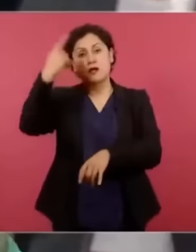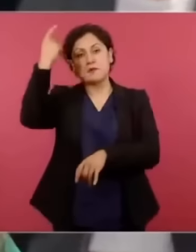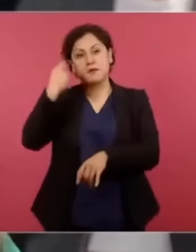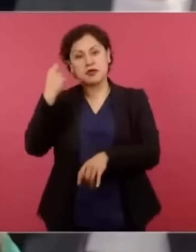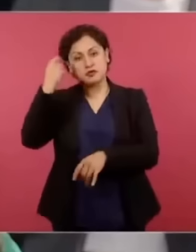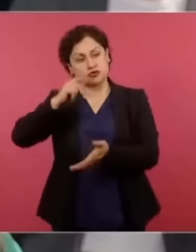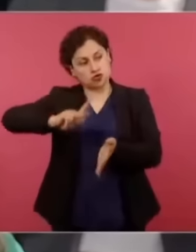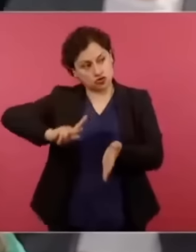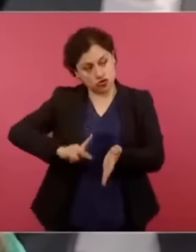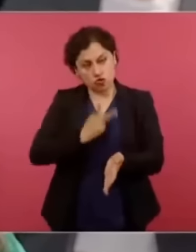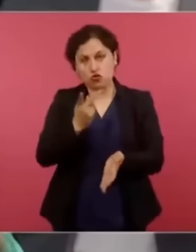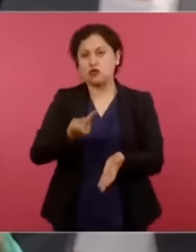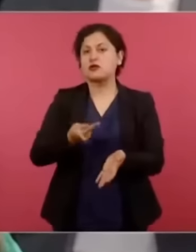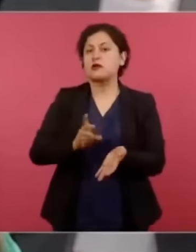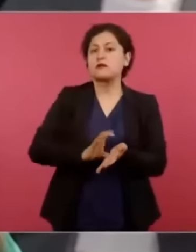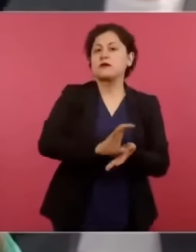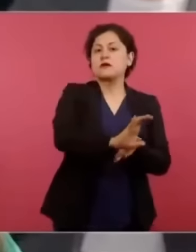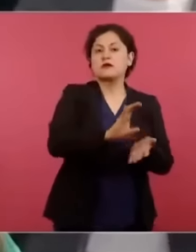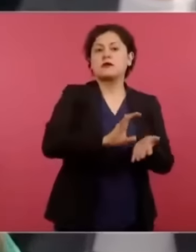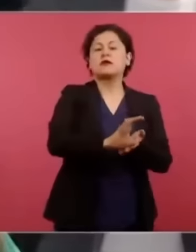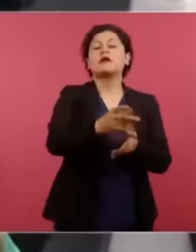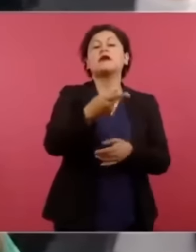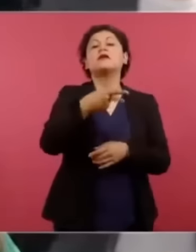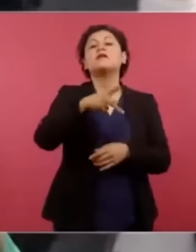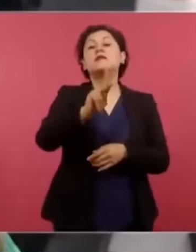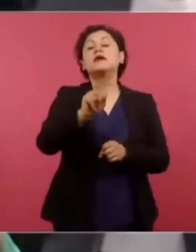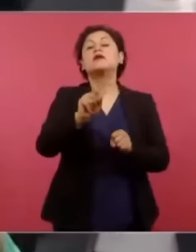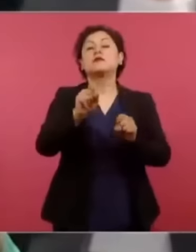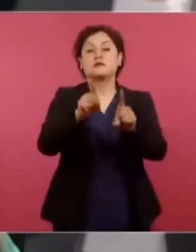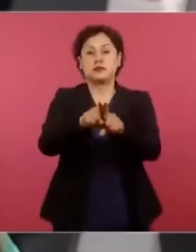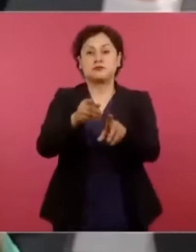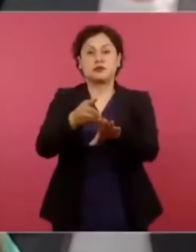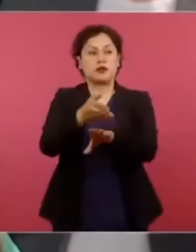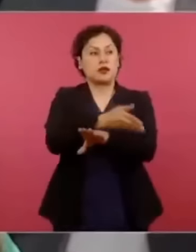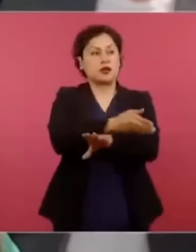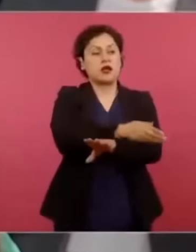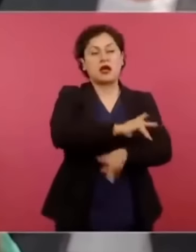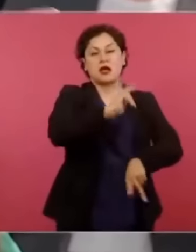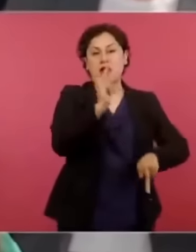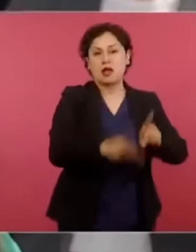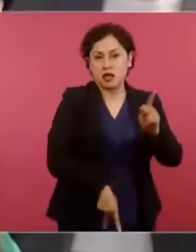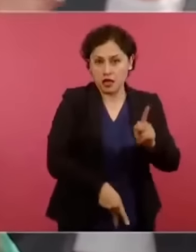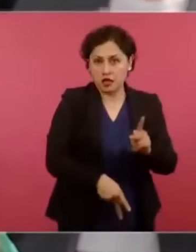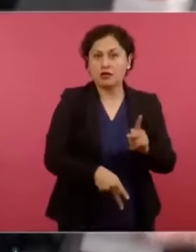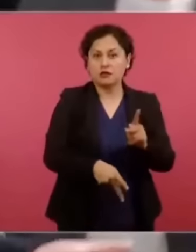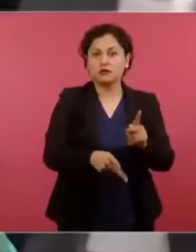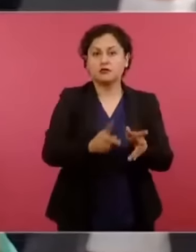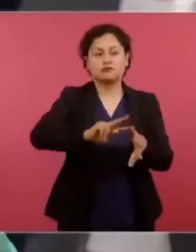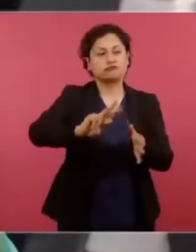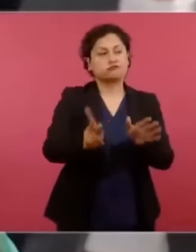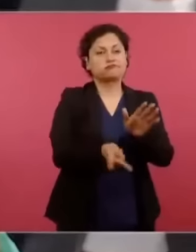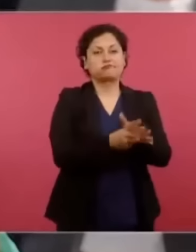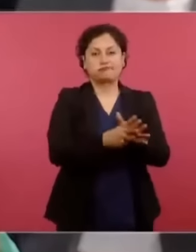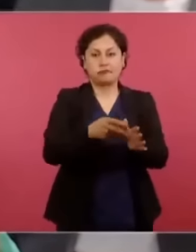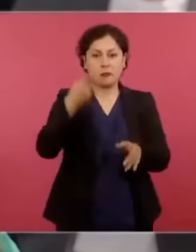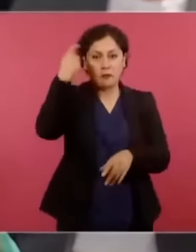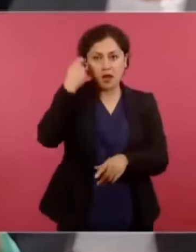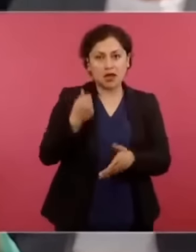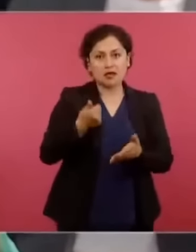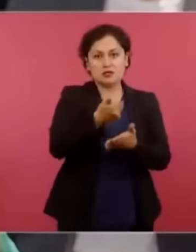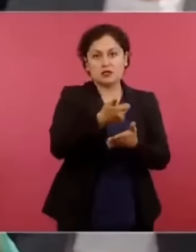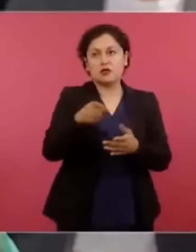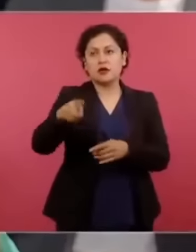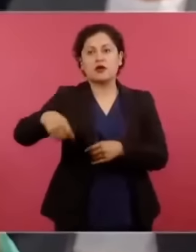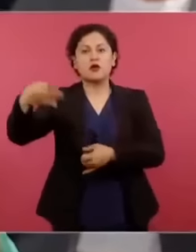sino que los meses que se le han estado dejando de dar se reintegren, se le repongan. Pero por el otro